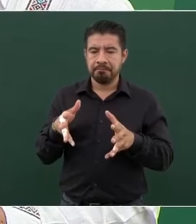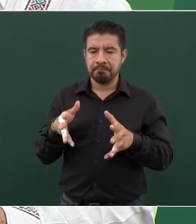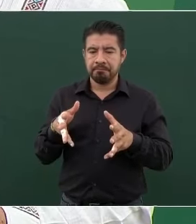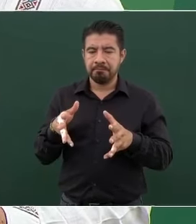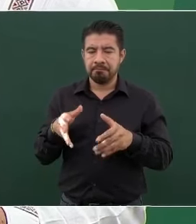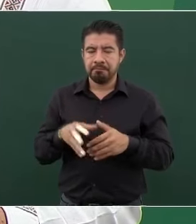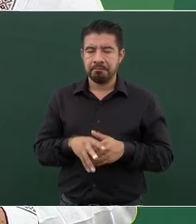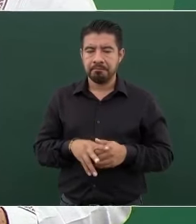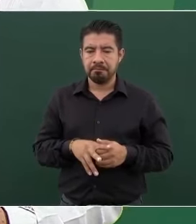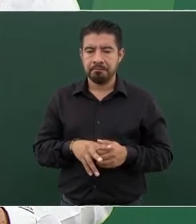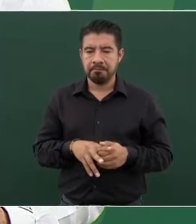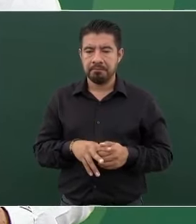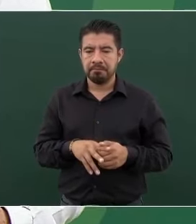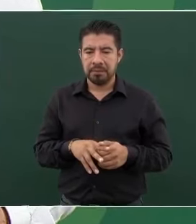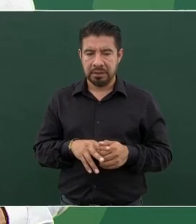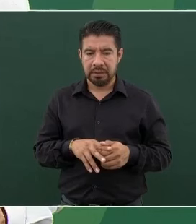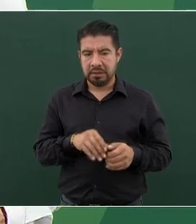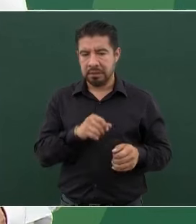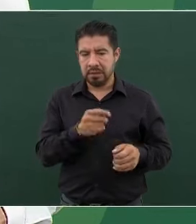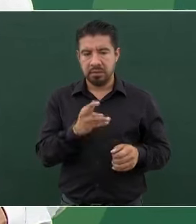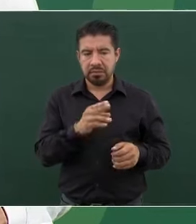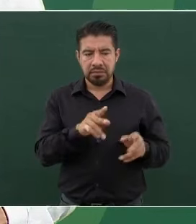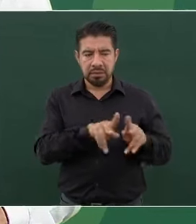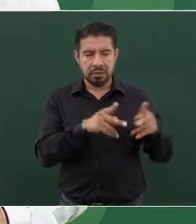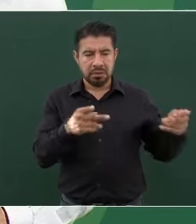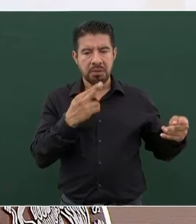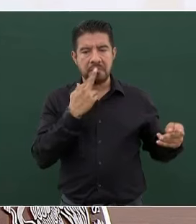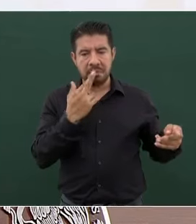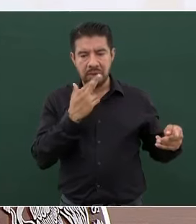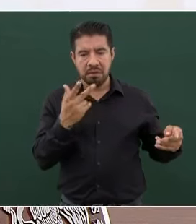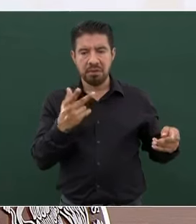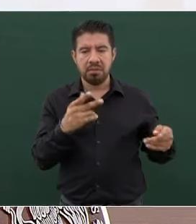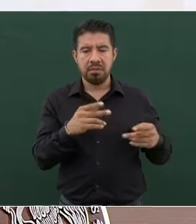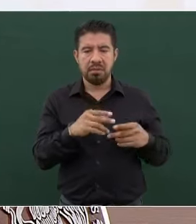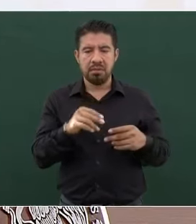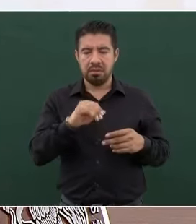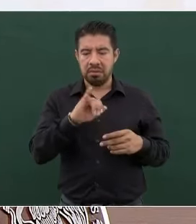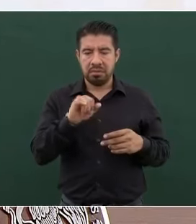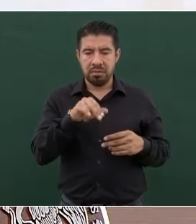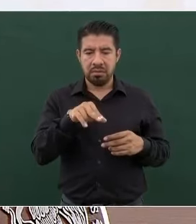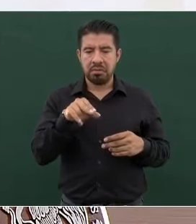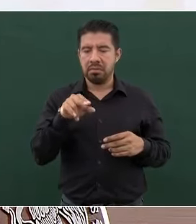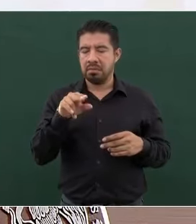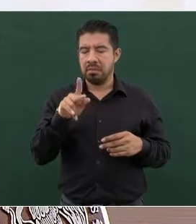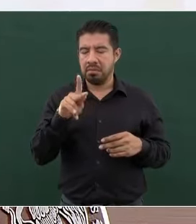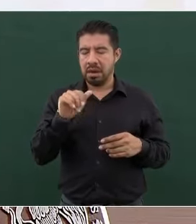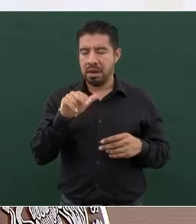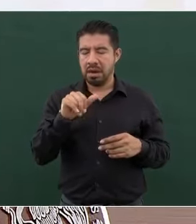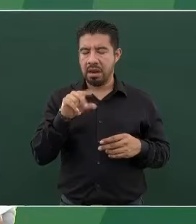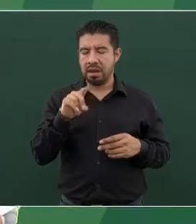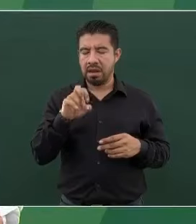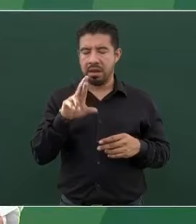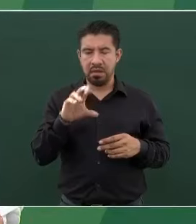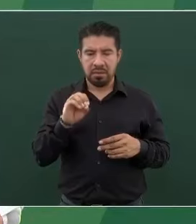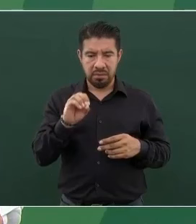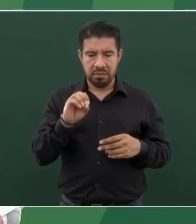los mejores periódicos, de Juan Panadero, del